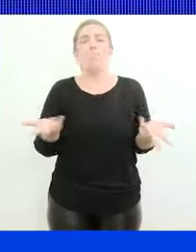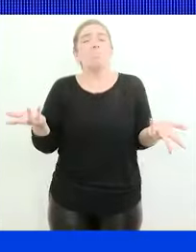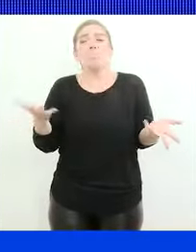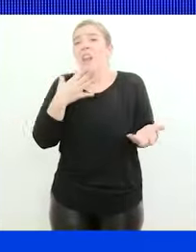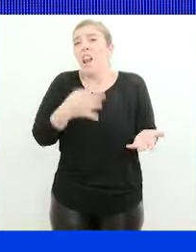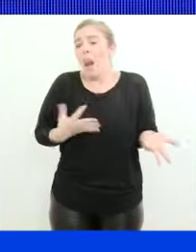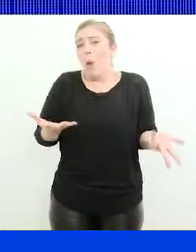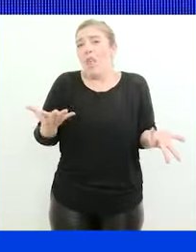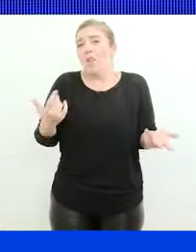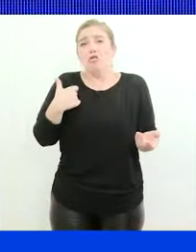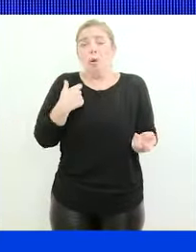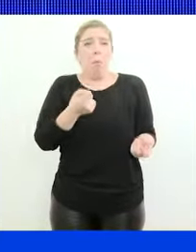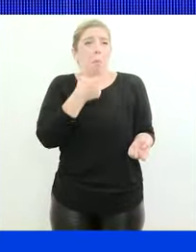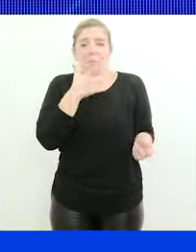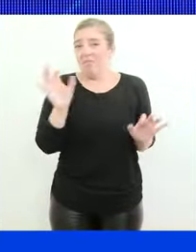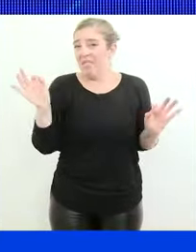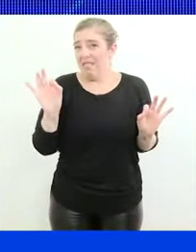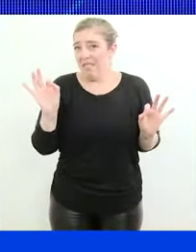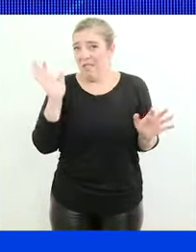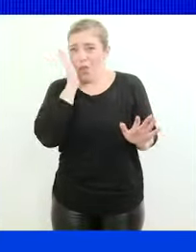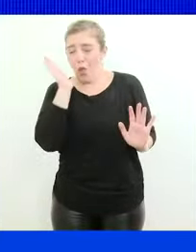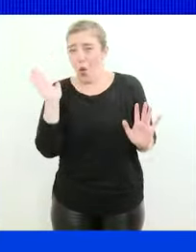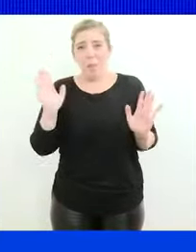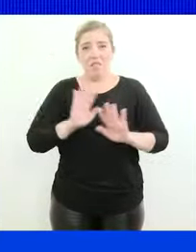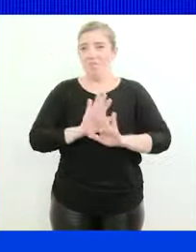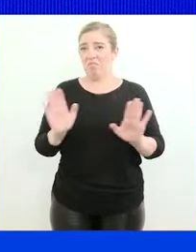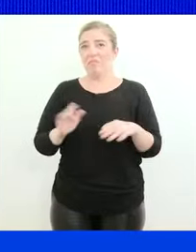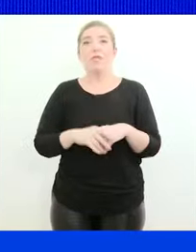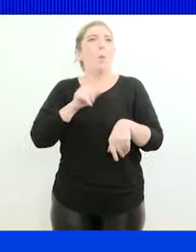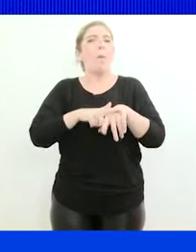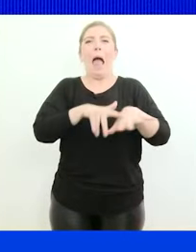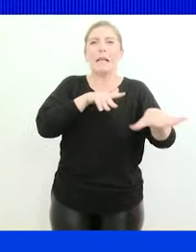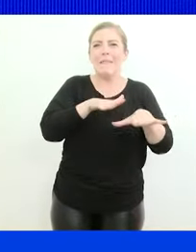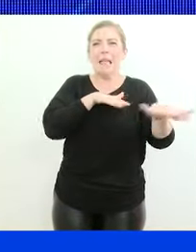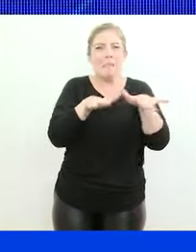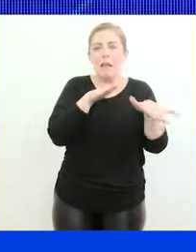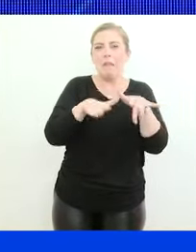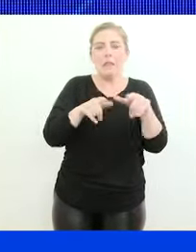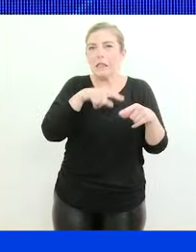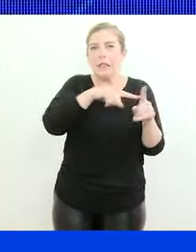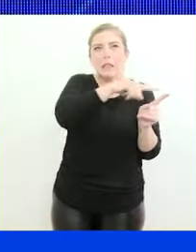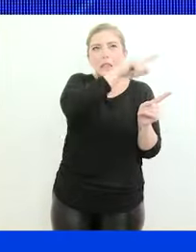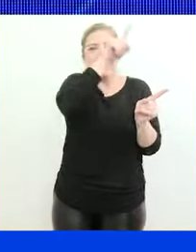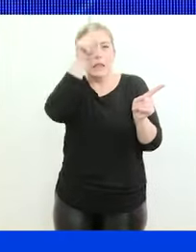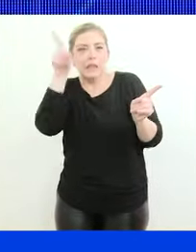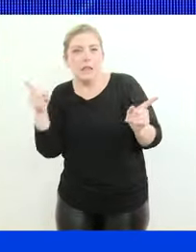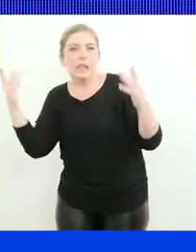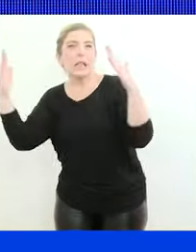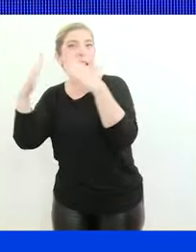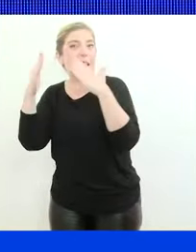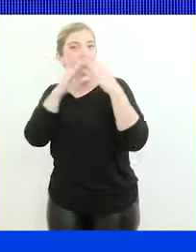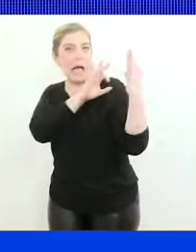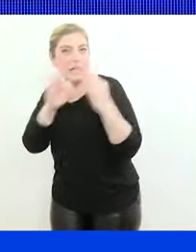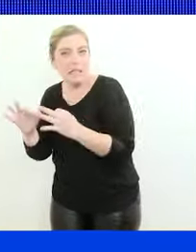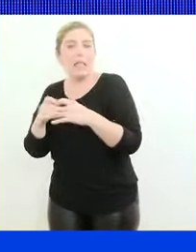la verdad es que no tomo nada para dormir. Digamos, cuando uno mete una actividad atrás de la otra, cuando llega a la casa y termina de